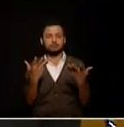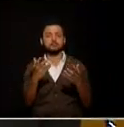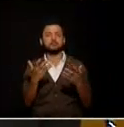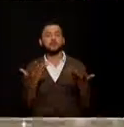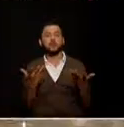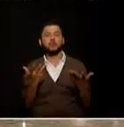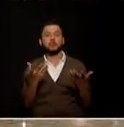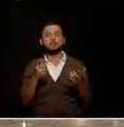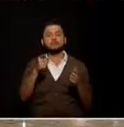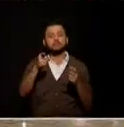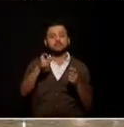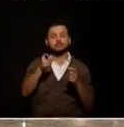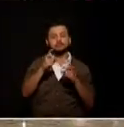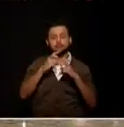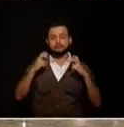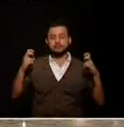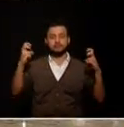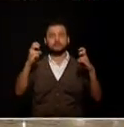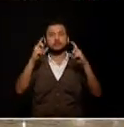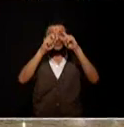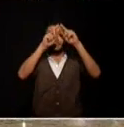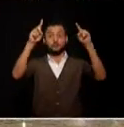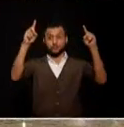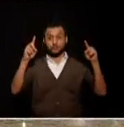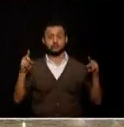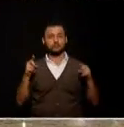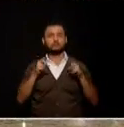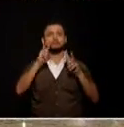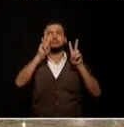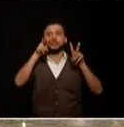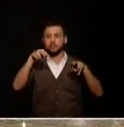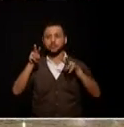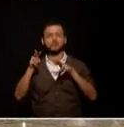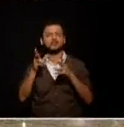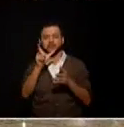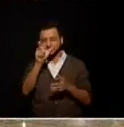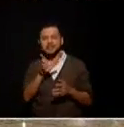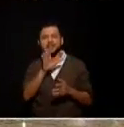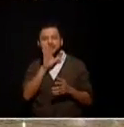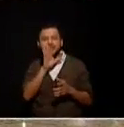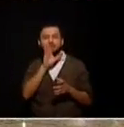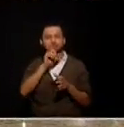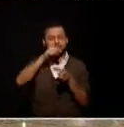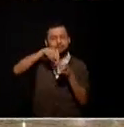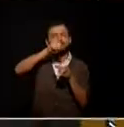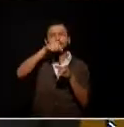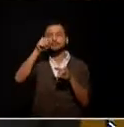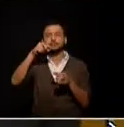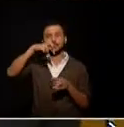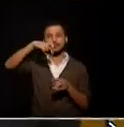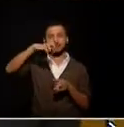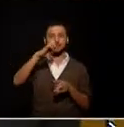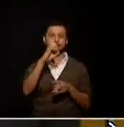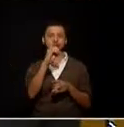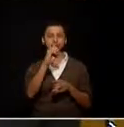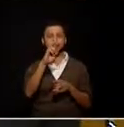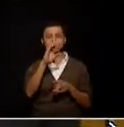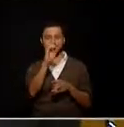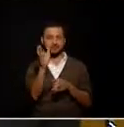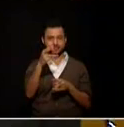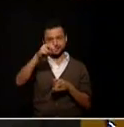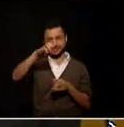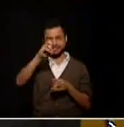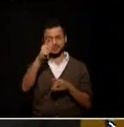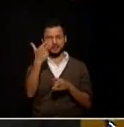una serie del maestro pedronel gómez sobre los mitos y las leyendas de antioquia